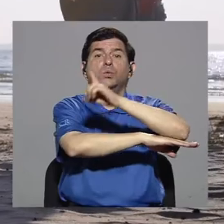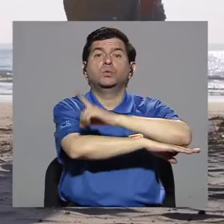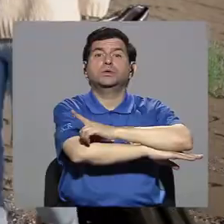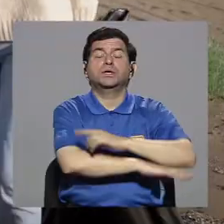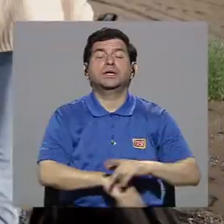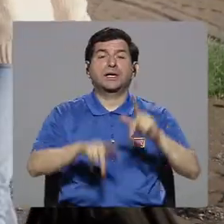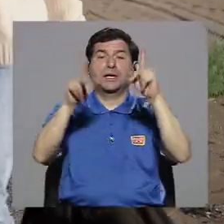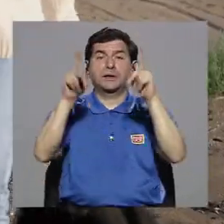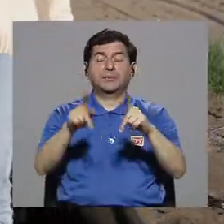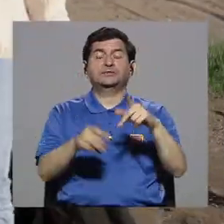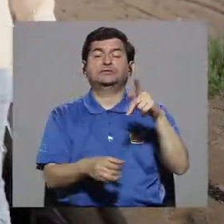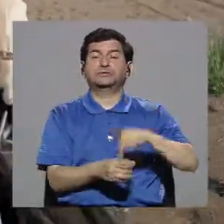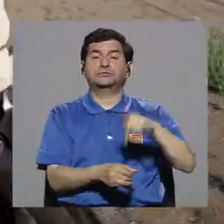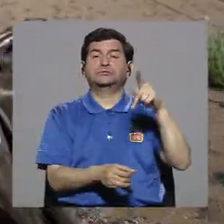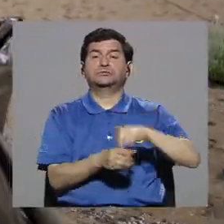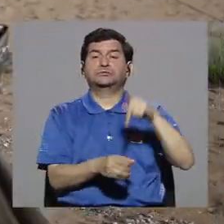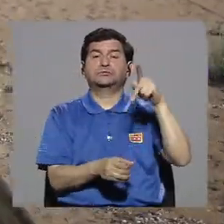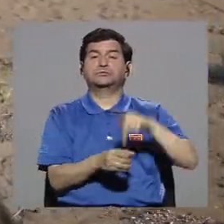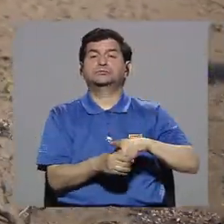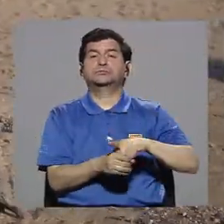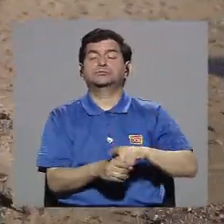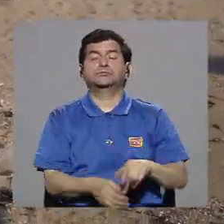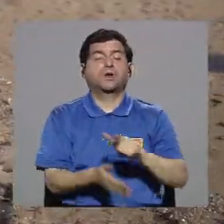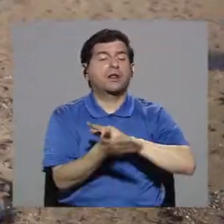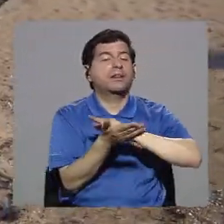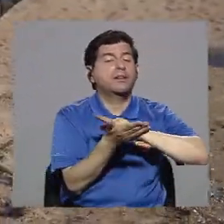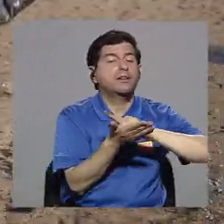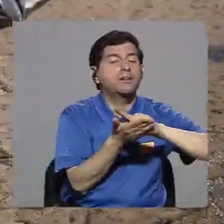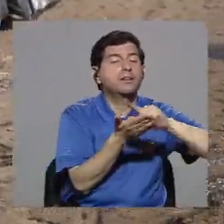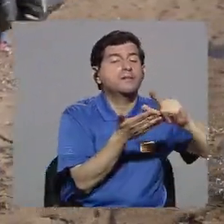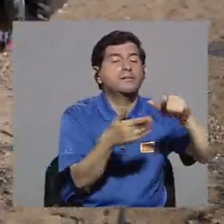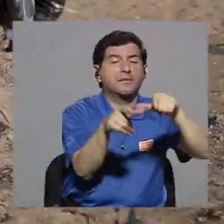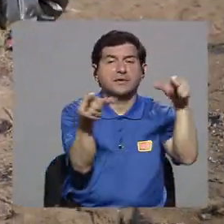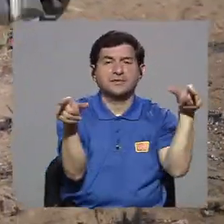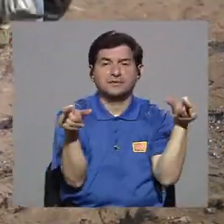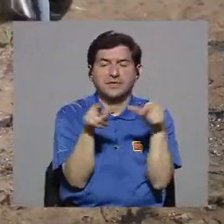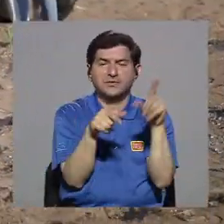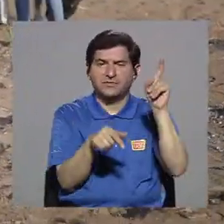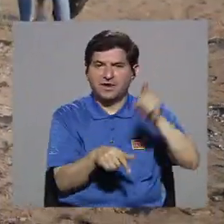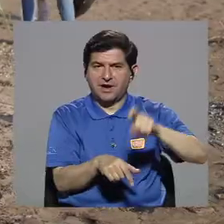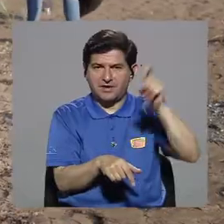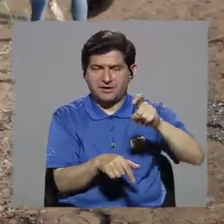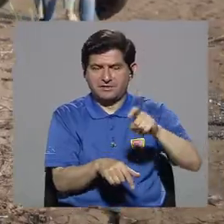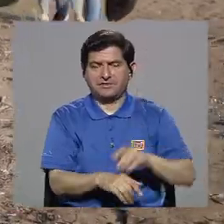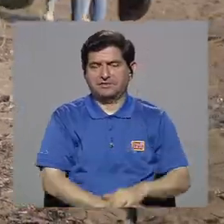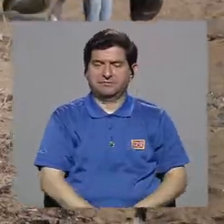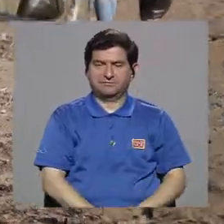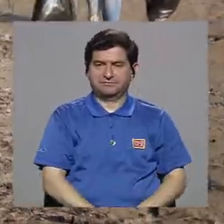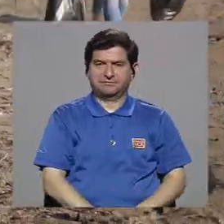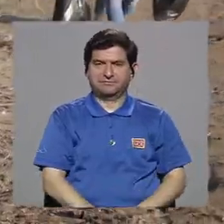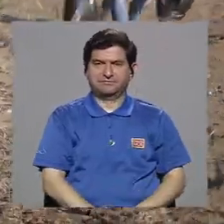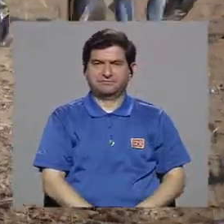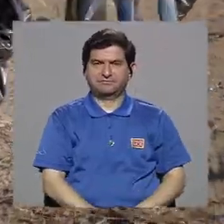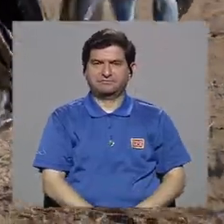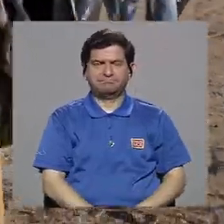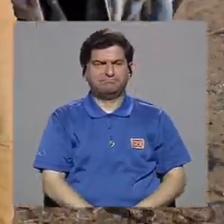día donde la gente participó en limpieza de sitios que necesitaban limpieza. ¿Qué es lo